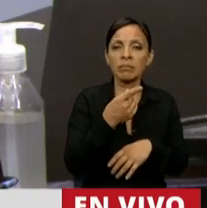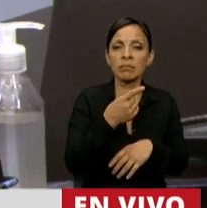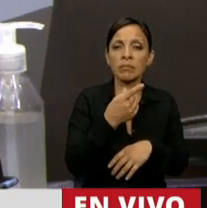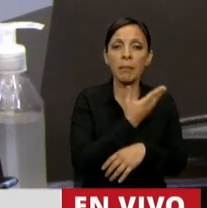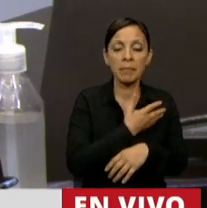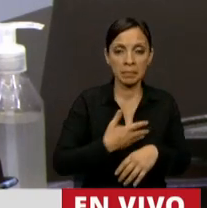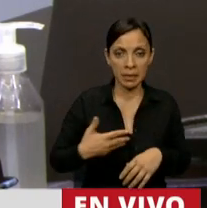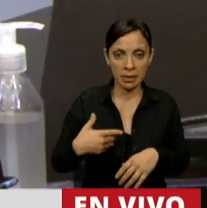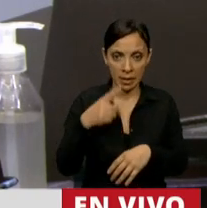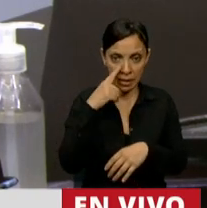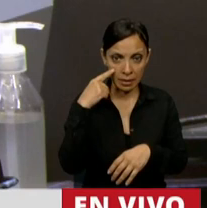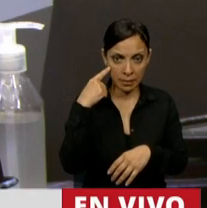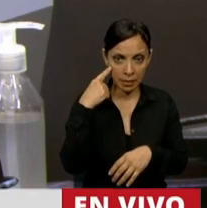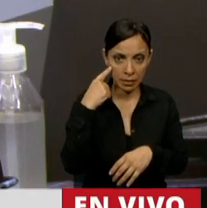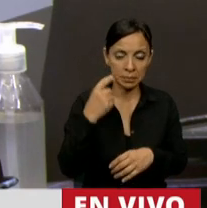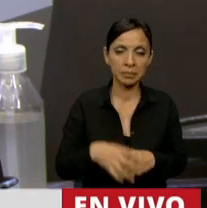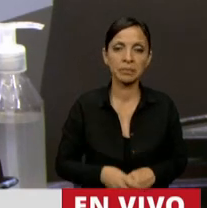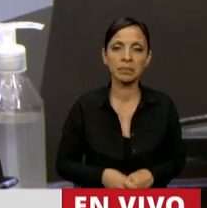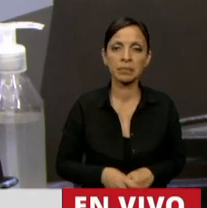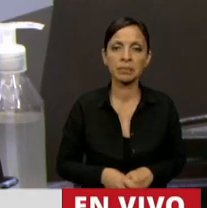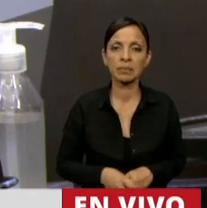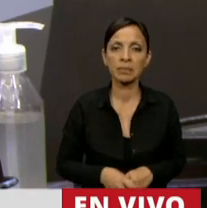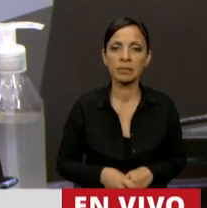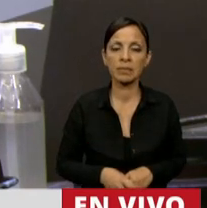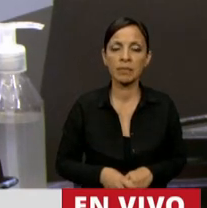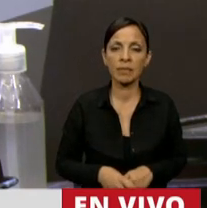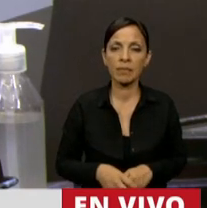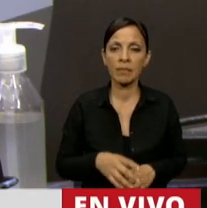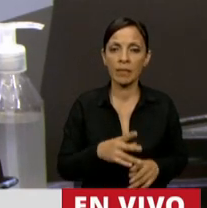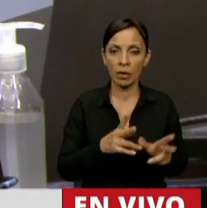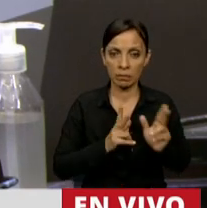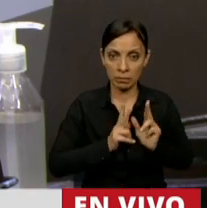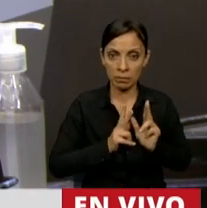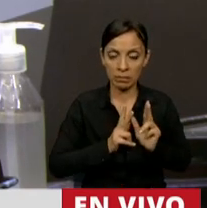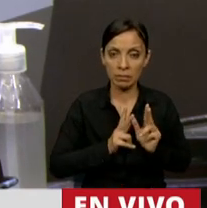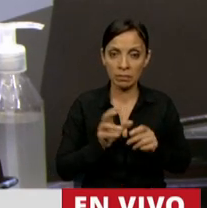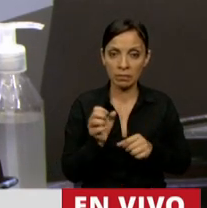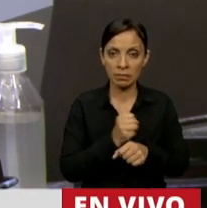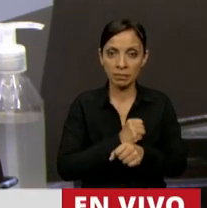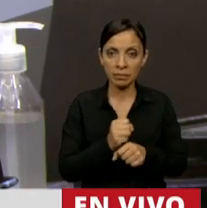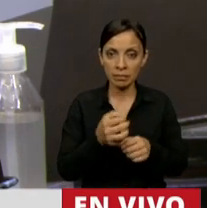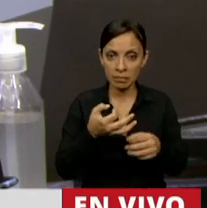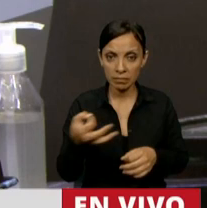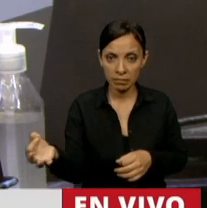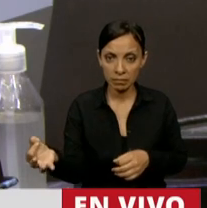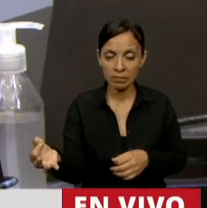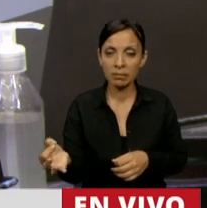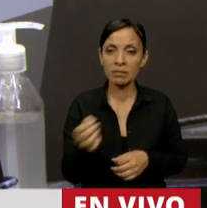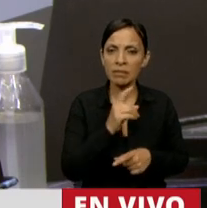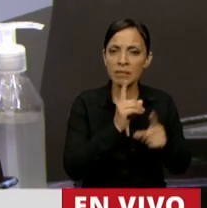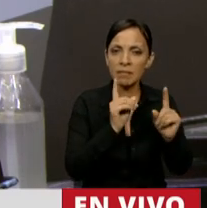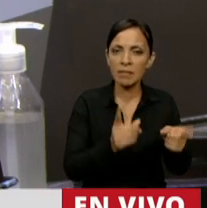Presidente de la Nación nos confirmó y él hizo actos que